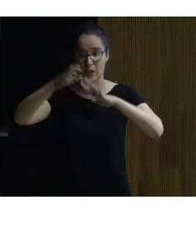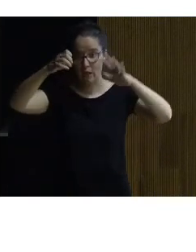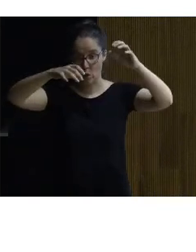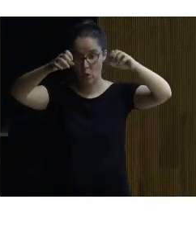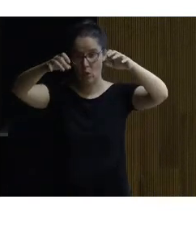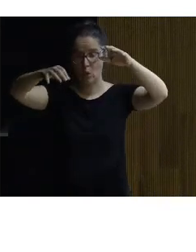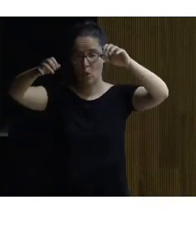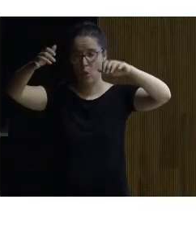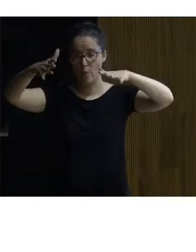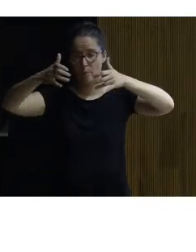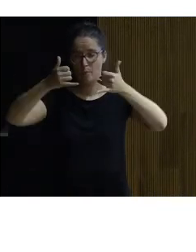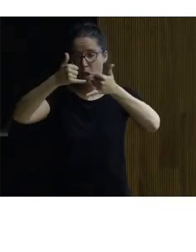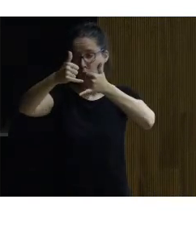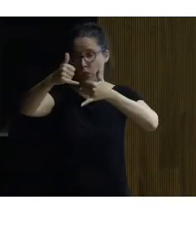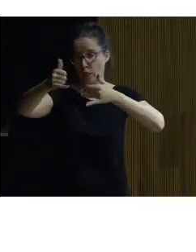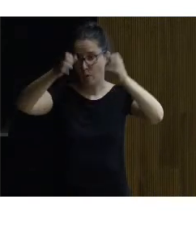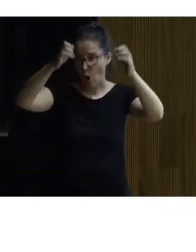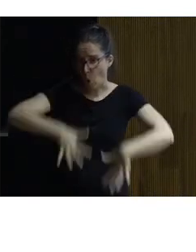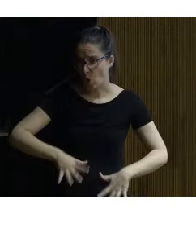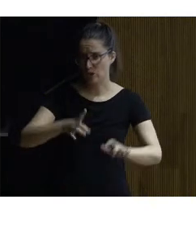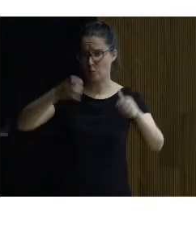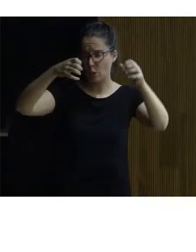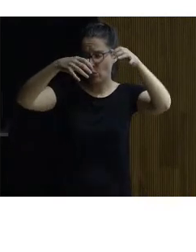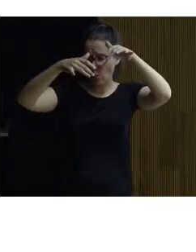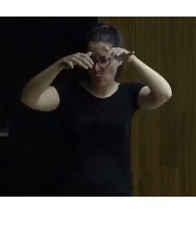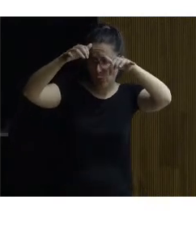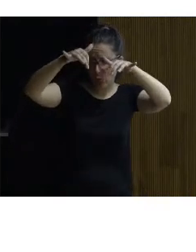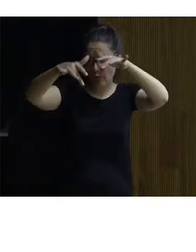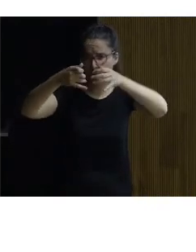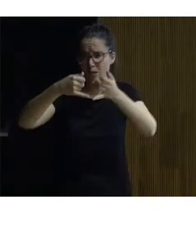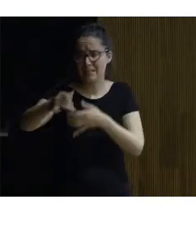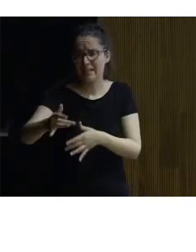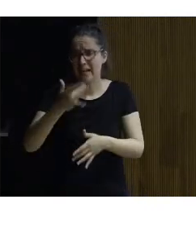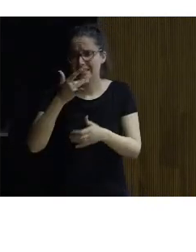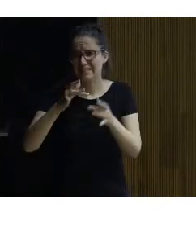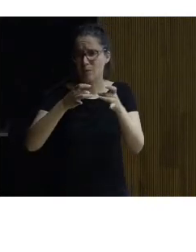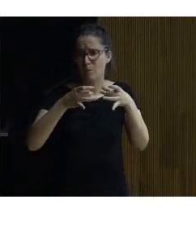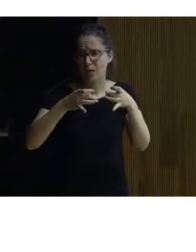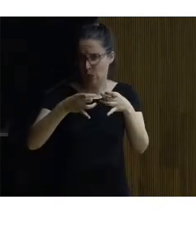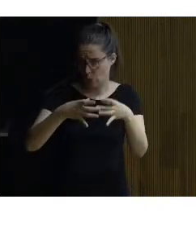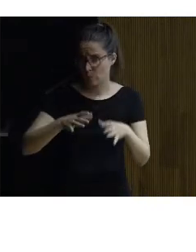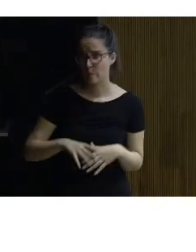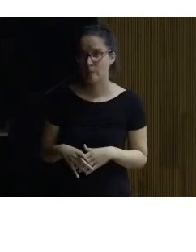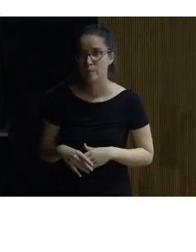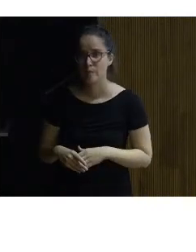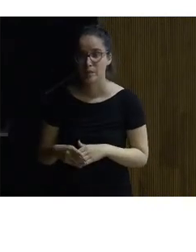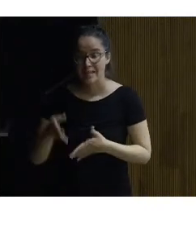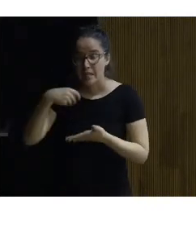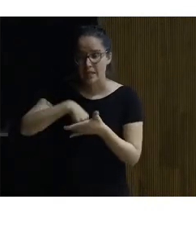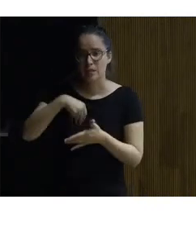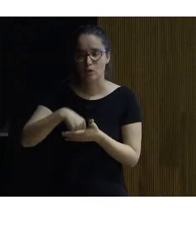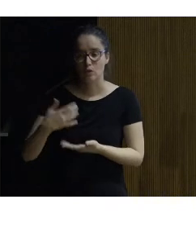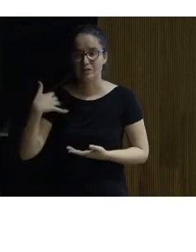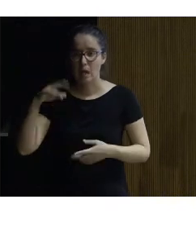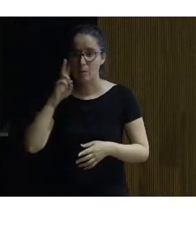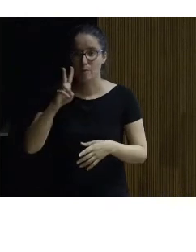rasgada que vienen desde arriba o sea hay unas líneas de vidrio y césped y dentro ya